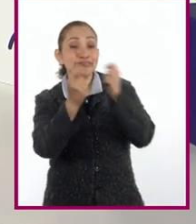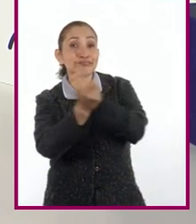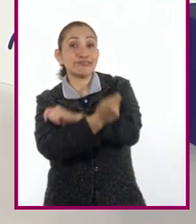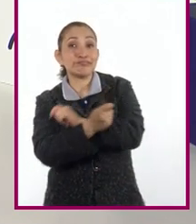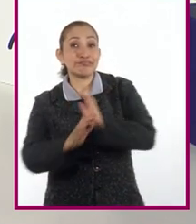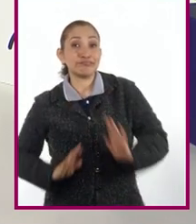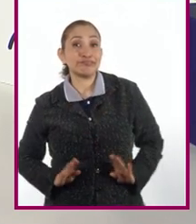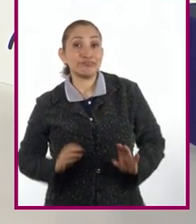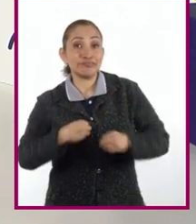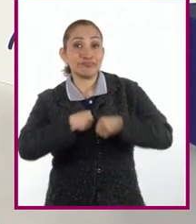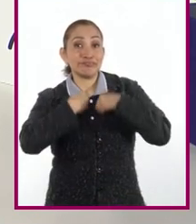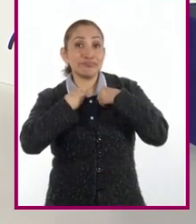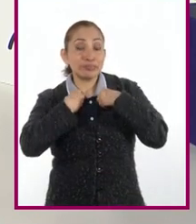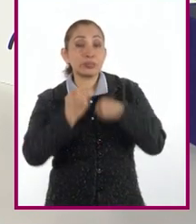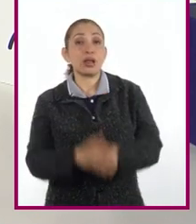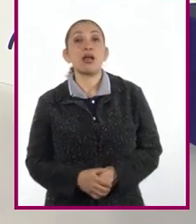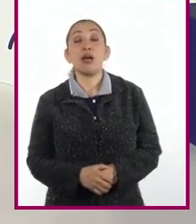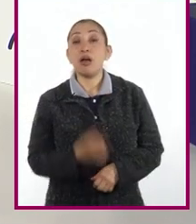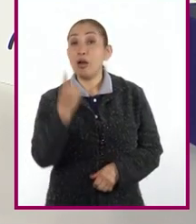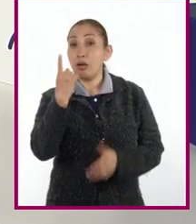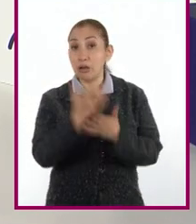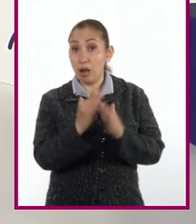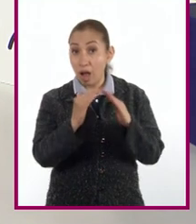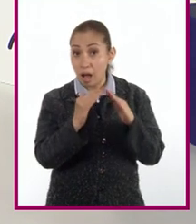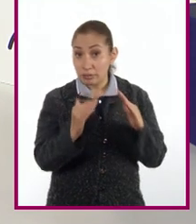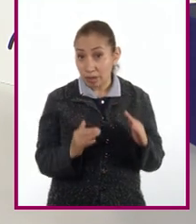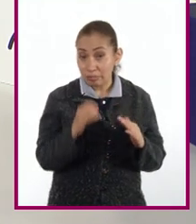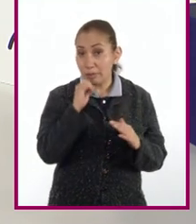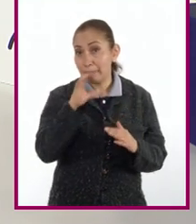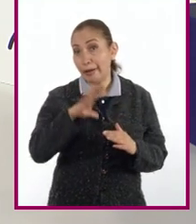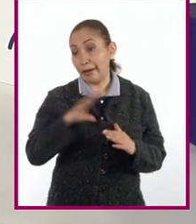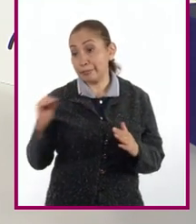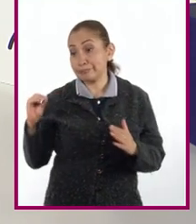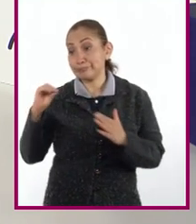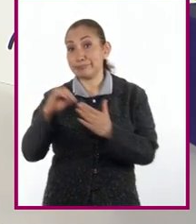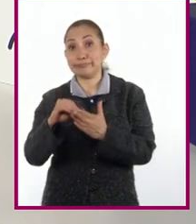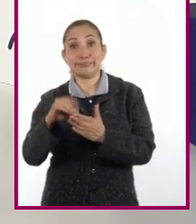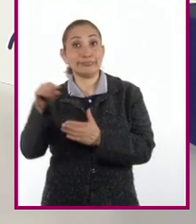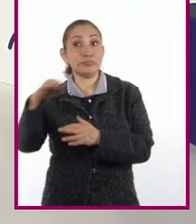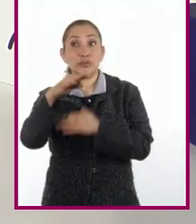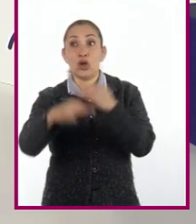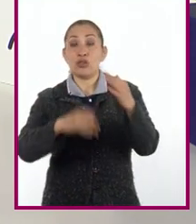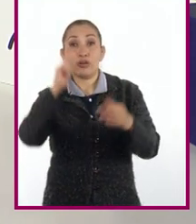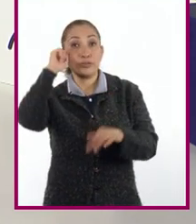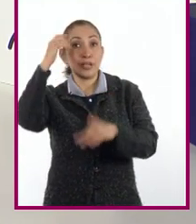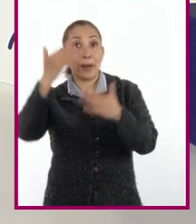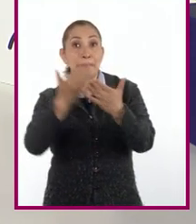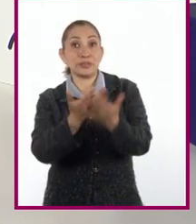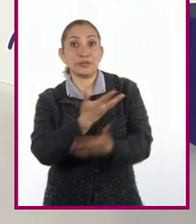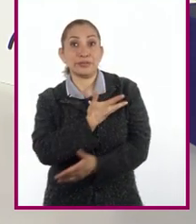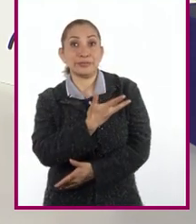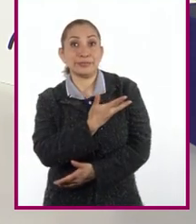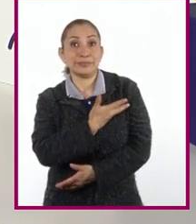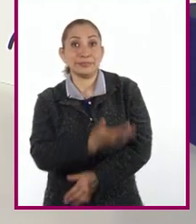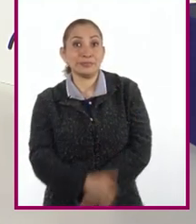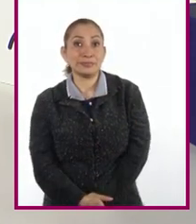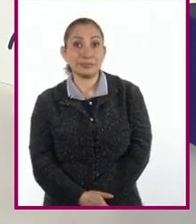transformar sus estilos de vida. Y no solo son casas, también están involucrados todos los servicios con los que cuentan.